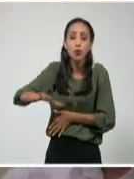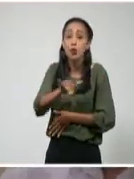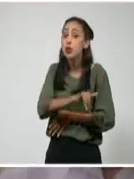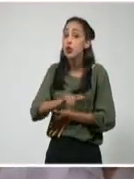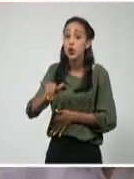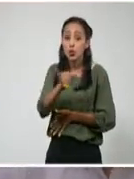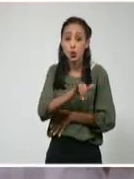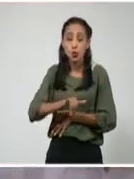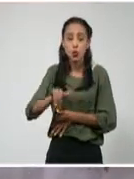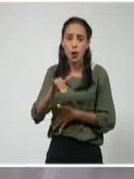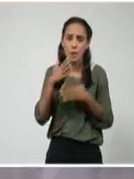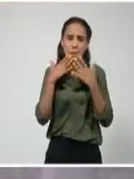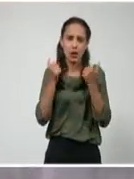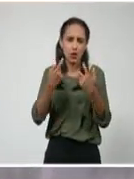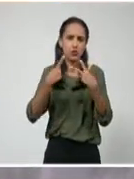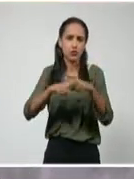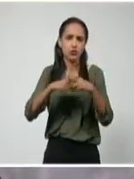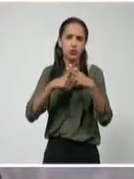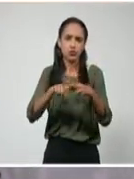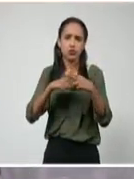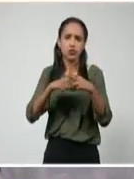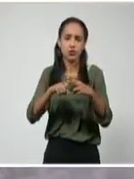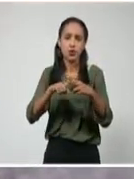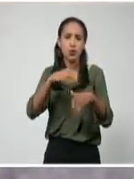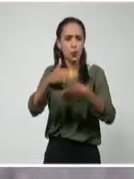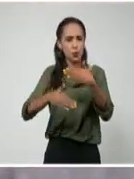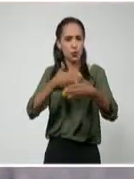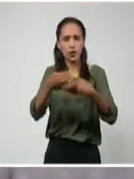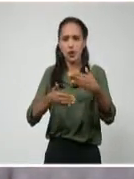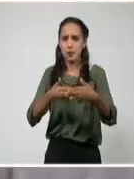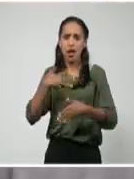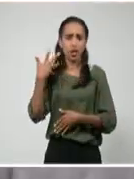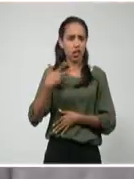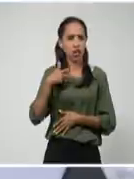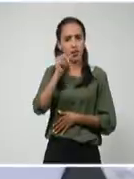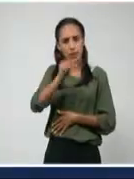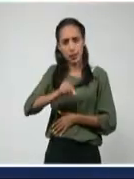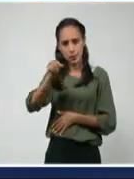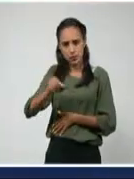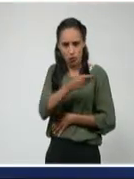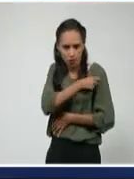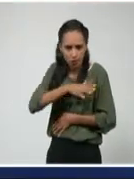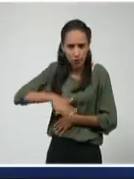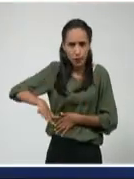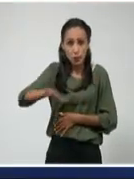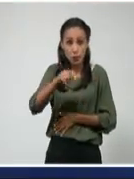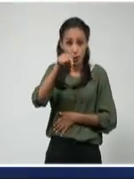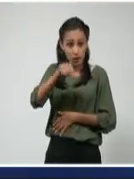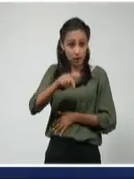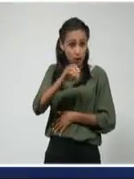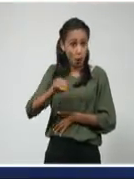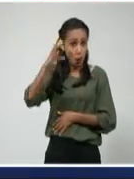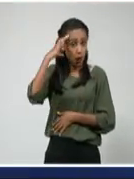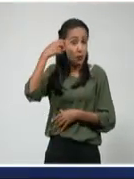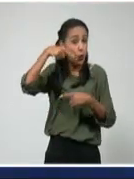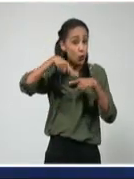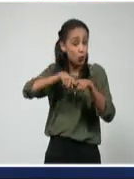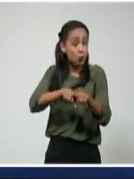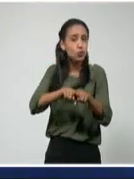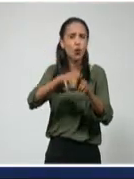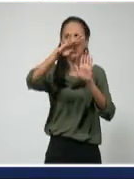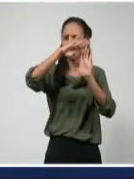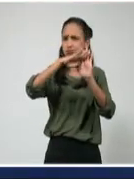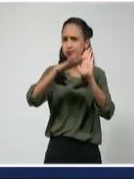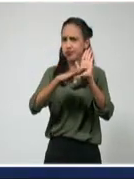celeridad a la solución de los planteamientos. Además, este órgano, en correspondencia con el cronograma legislativo,